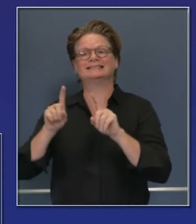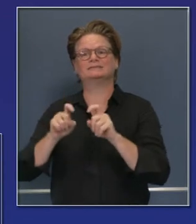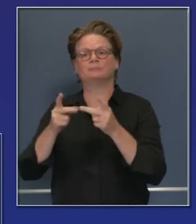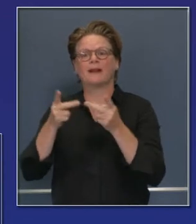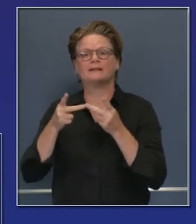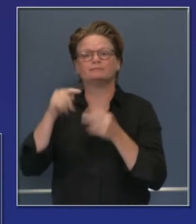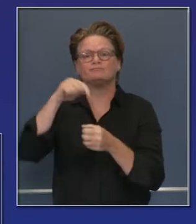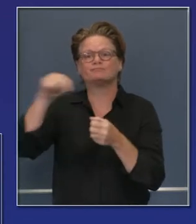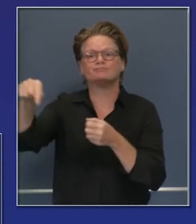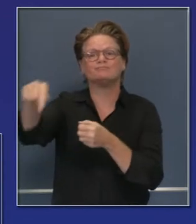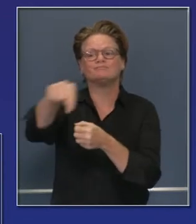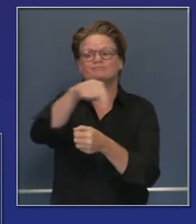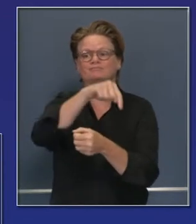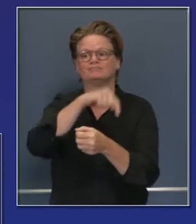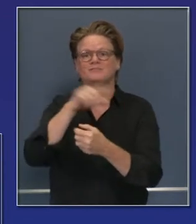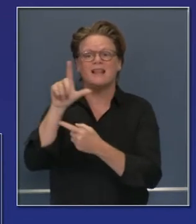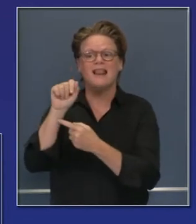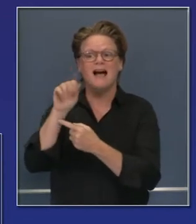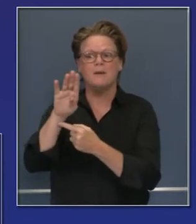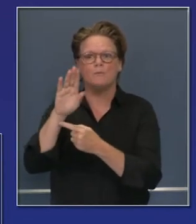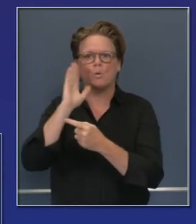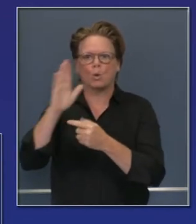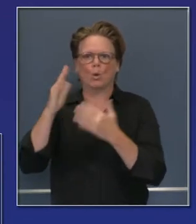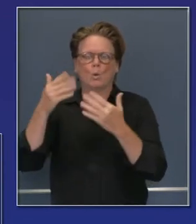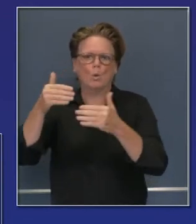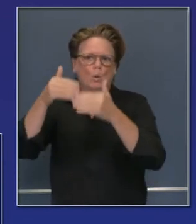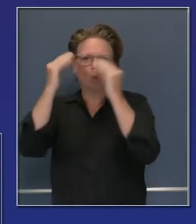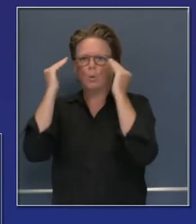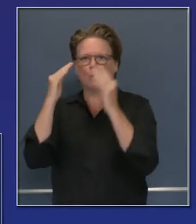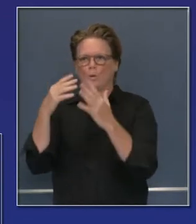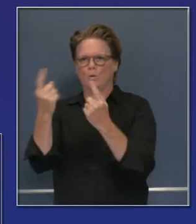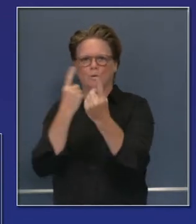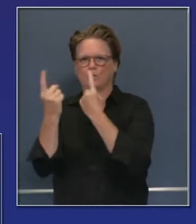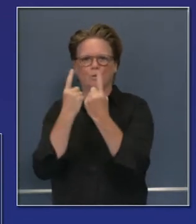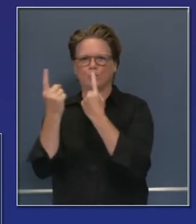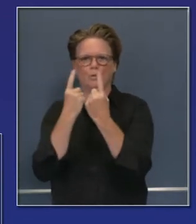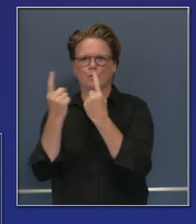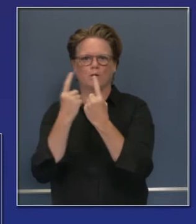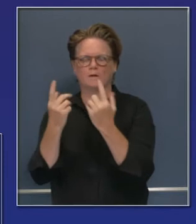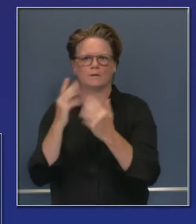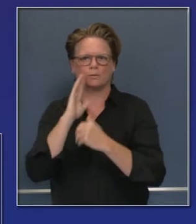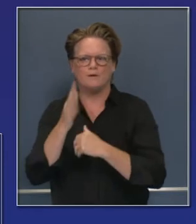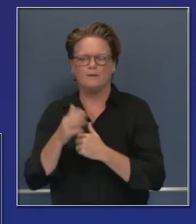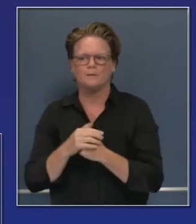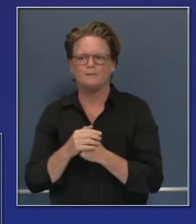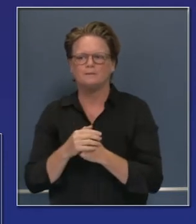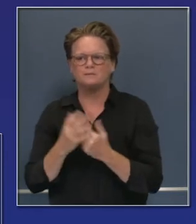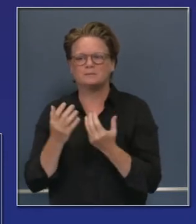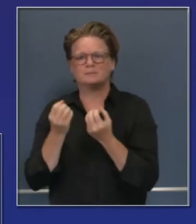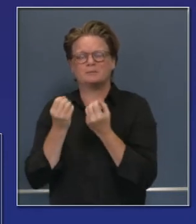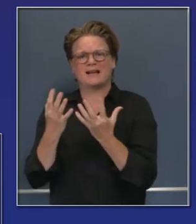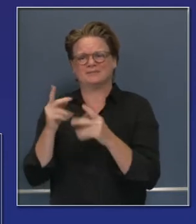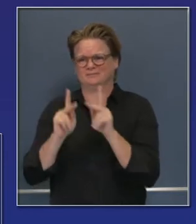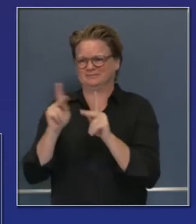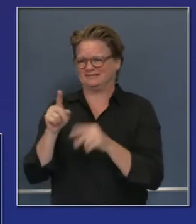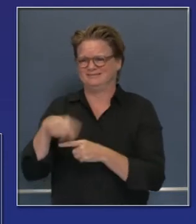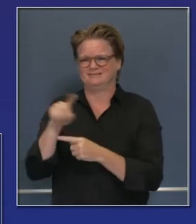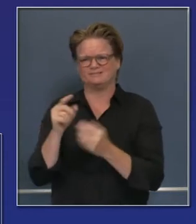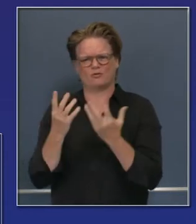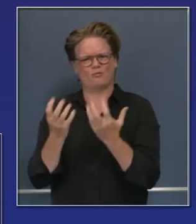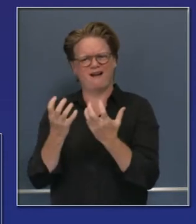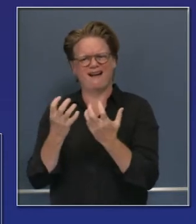imponerle a nuestro sistema y para resolver retos persistentes que tenemos para obtener resultados